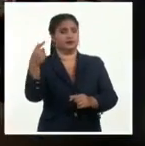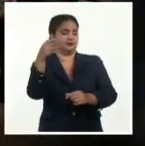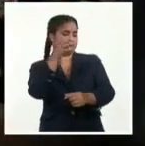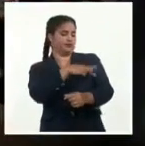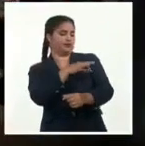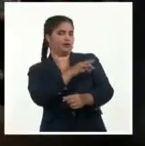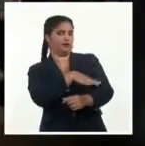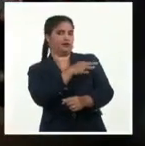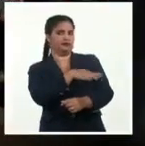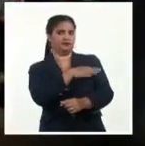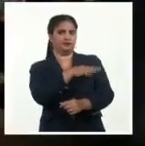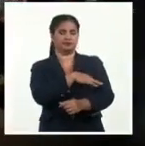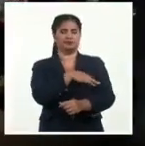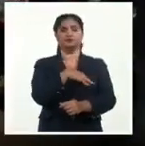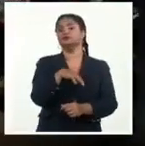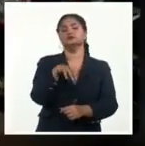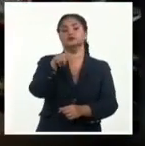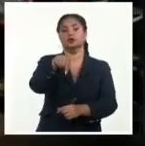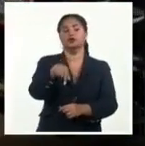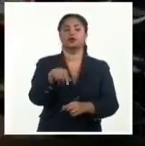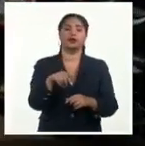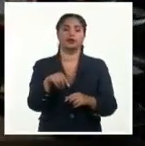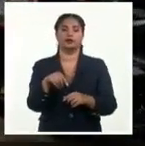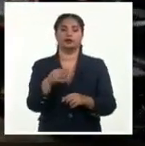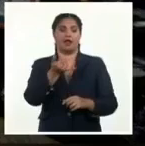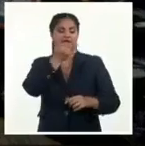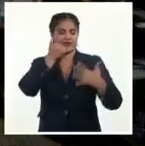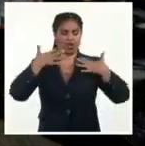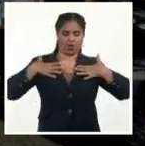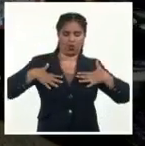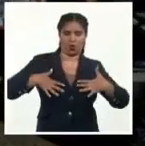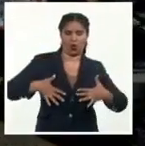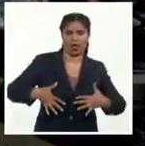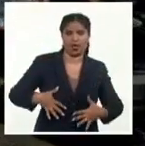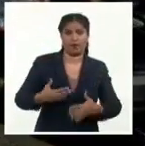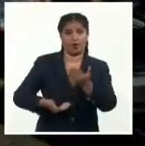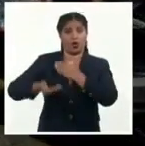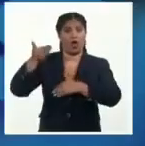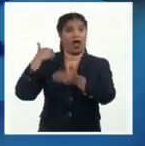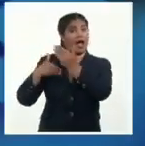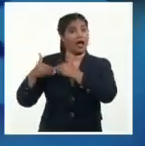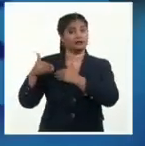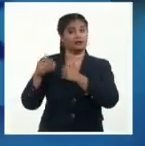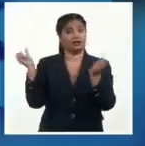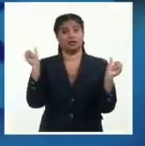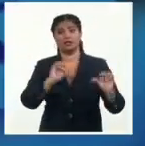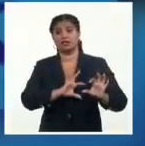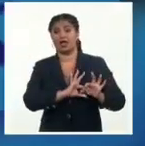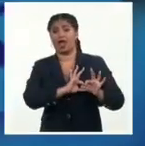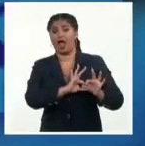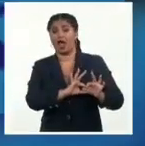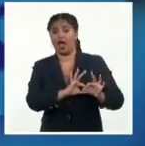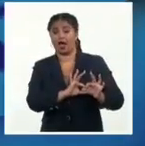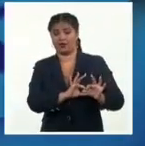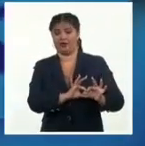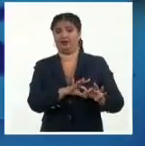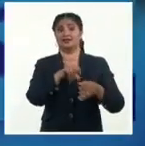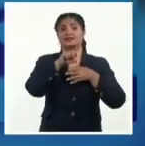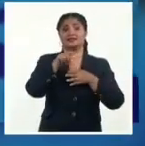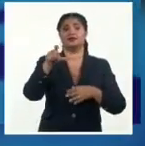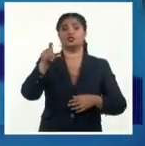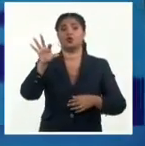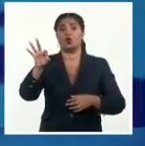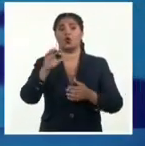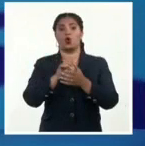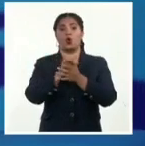se evalúa todavía el daño causado por sus afecciones y la condición de coma en que llegó a la institución de salud. Tampoco es posible determinar en qué